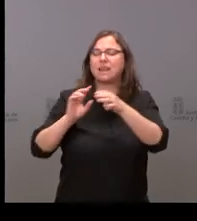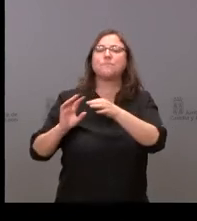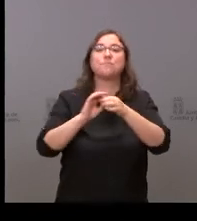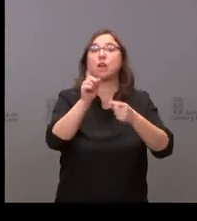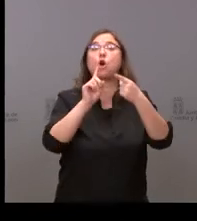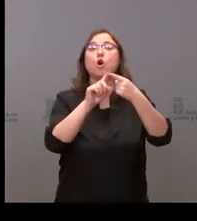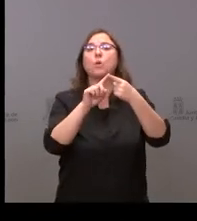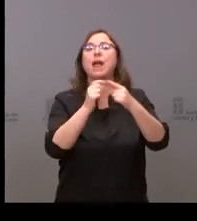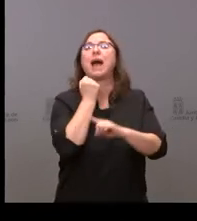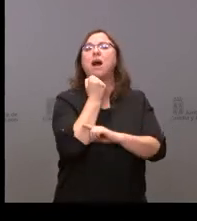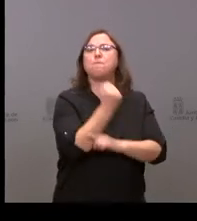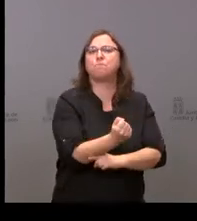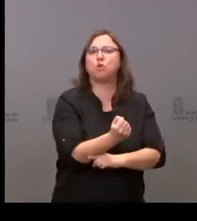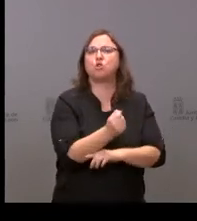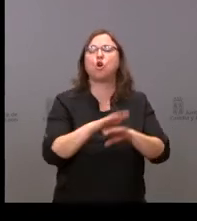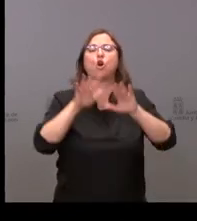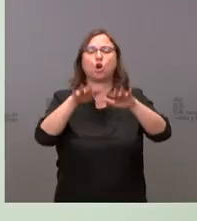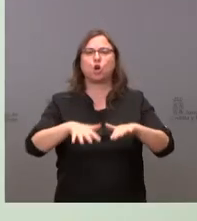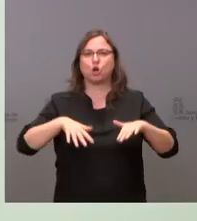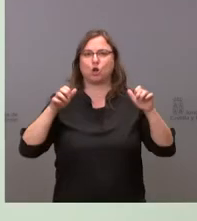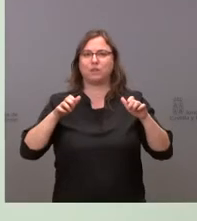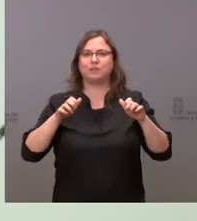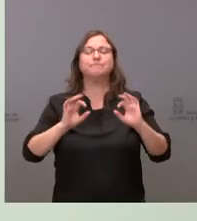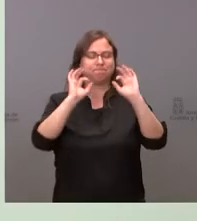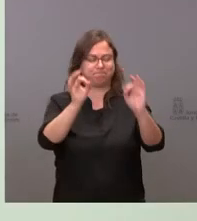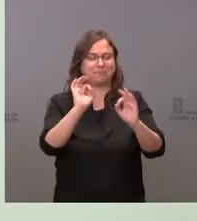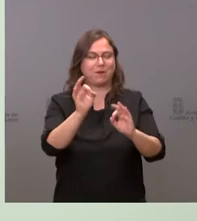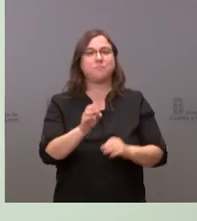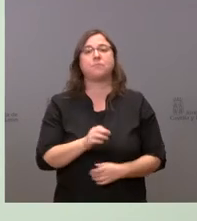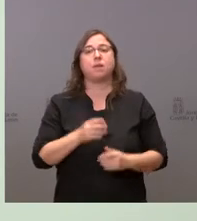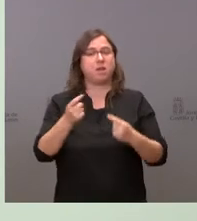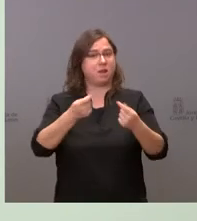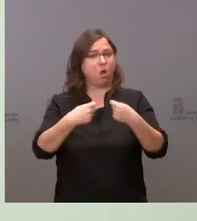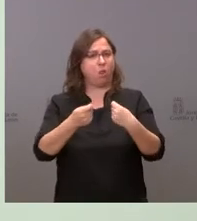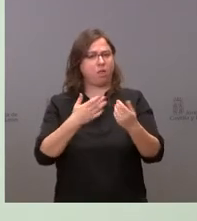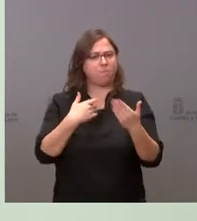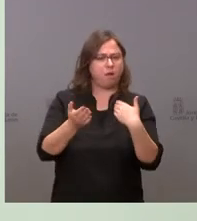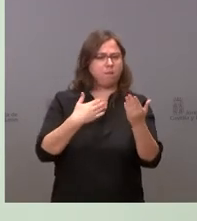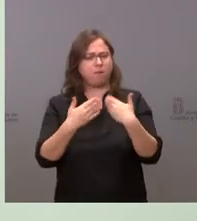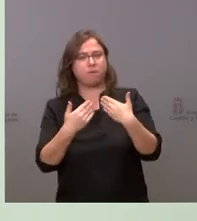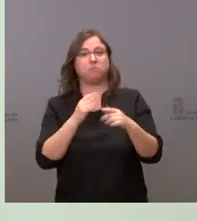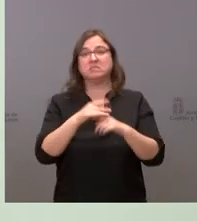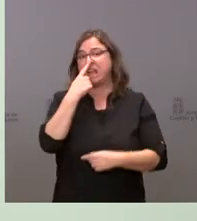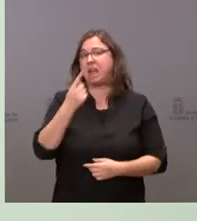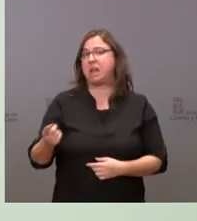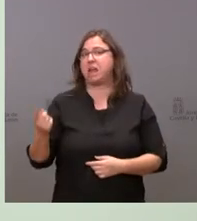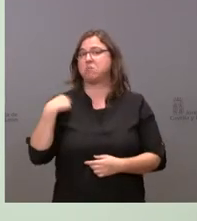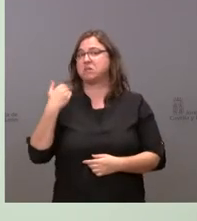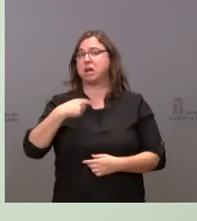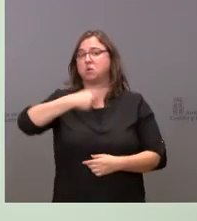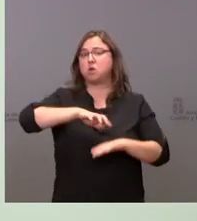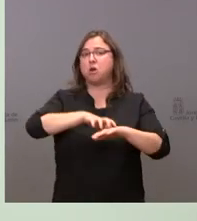No, el apoyo en las Cortes. Sí, bueno, la negociación se está trabajando en ello. El año pasado, teniendo mayoría